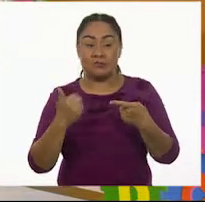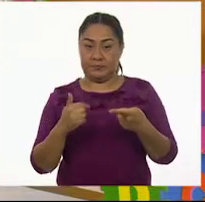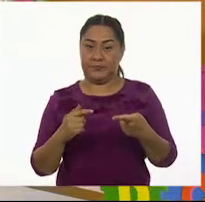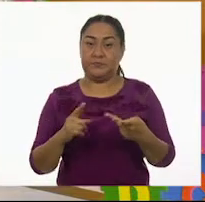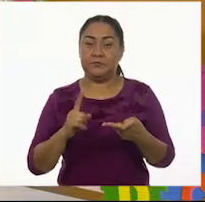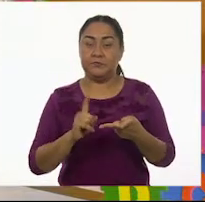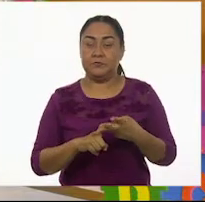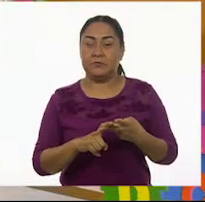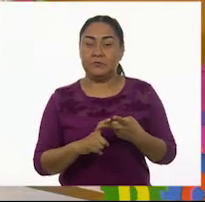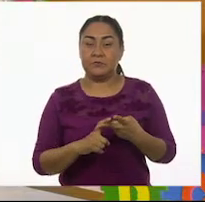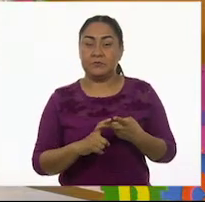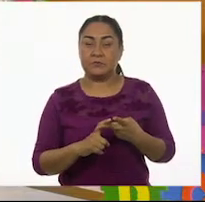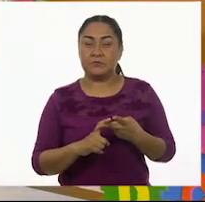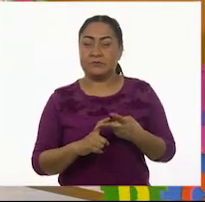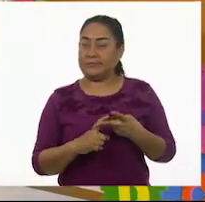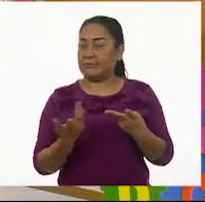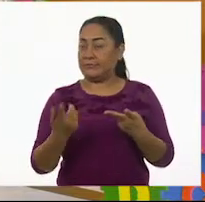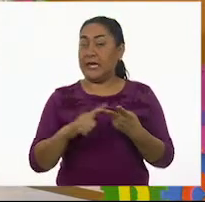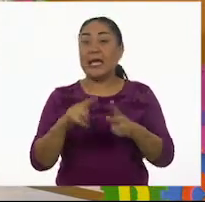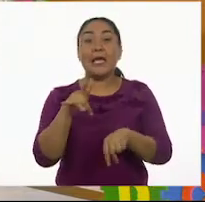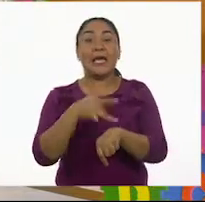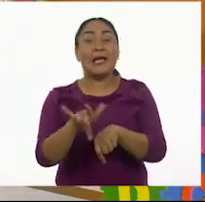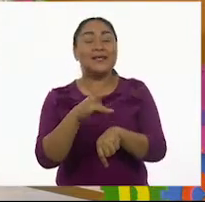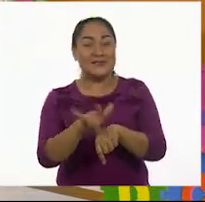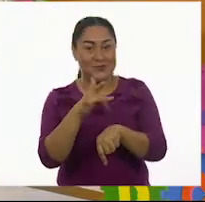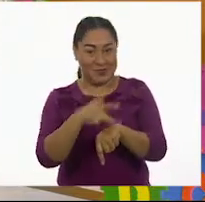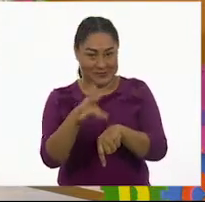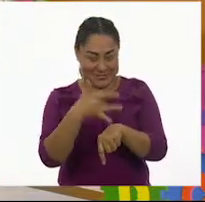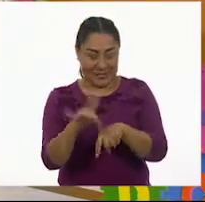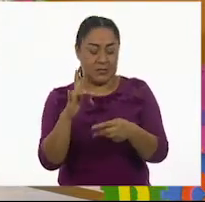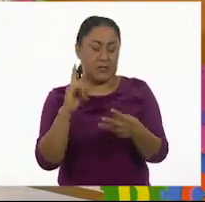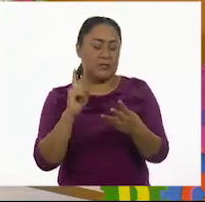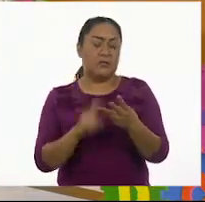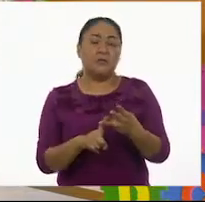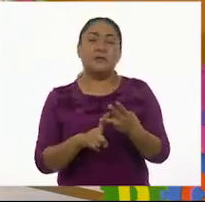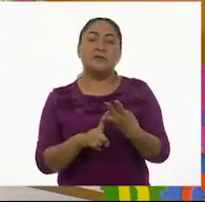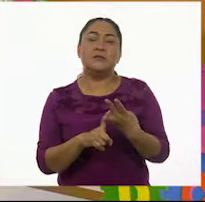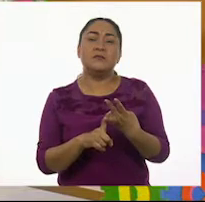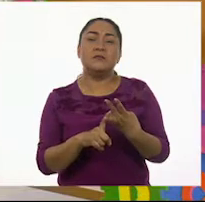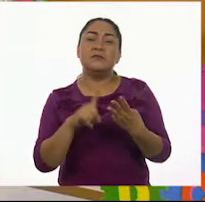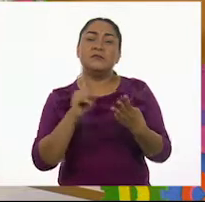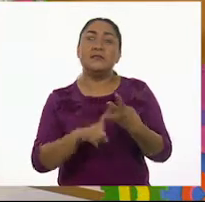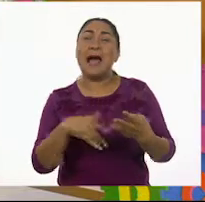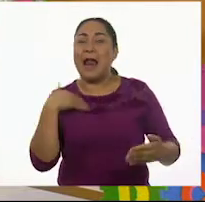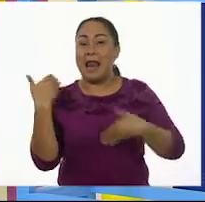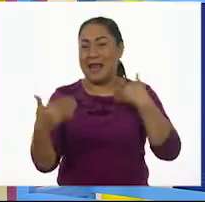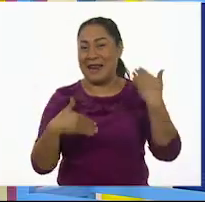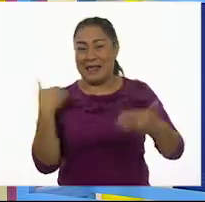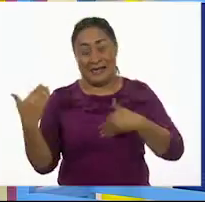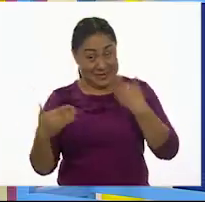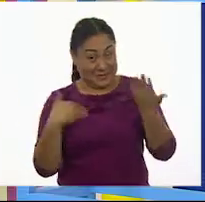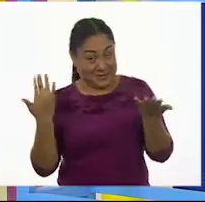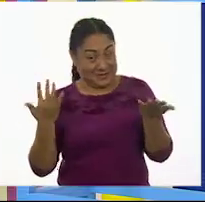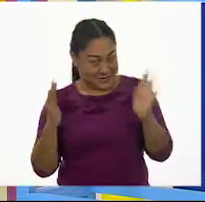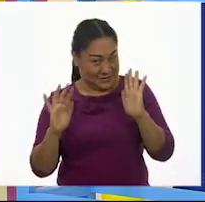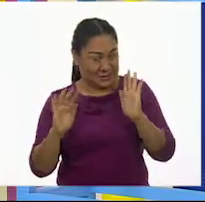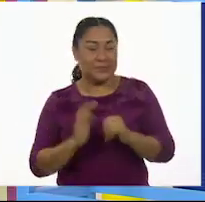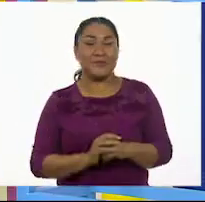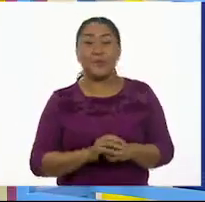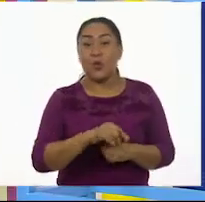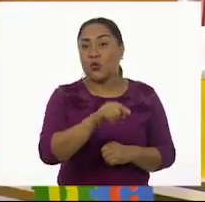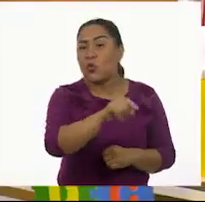segunda será... ¿Queso? ¿Ratón, queso? Y la tercera será alegría. Allí en casa, niñas y niños,